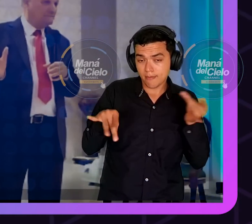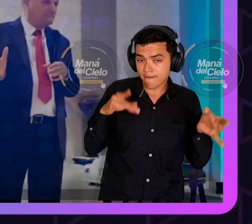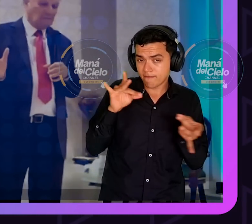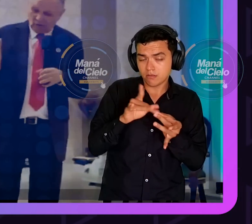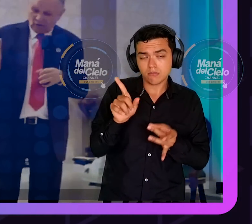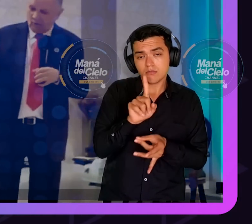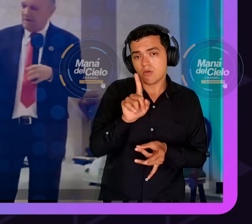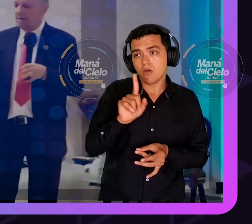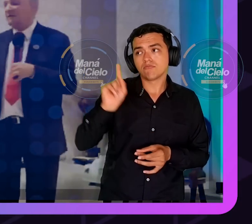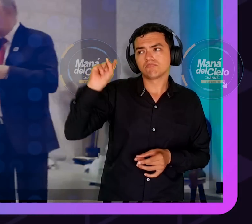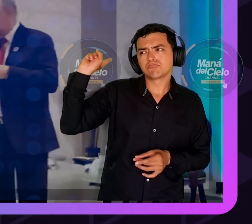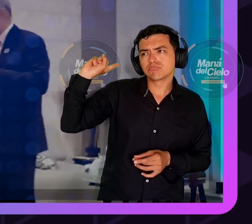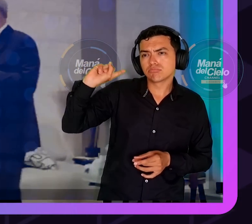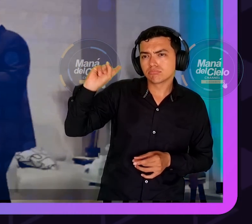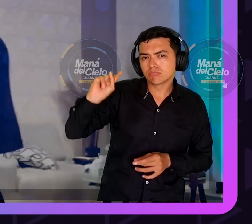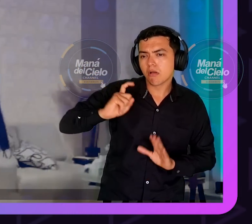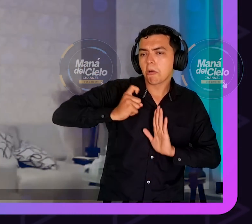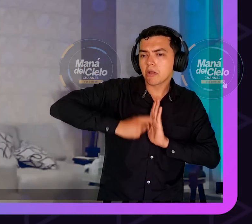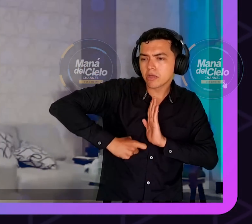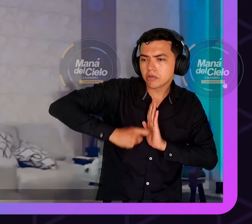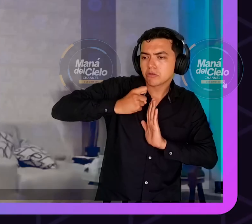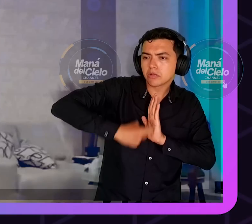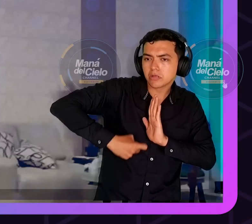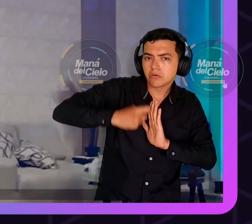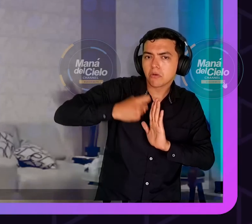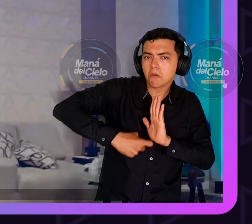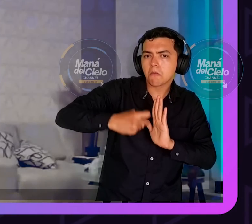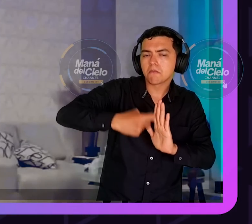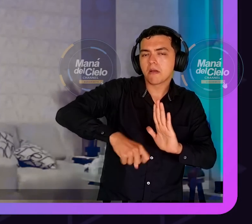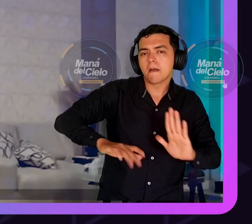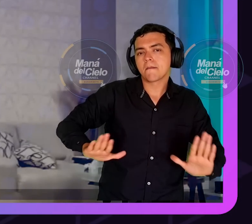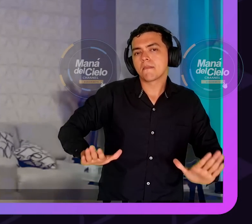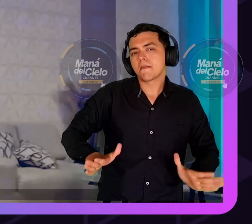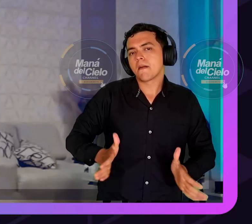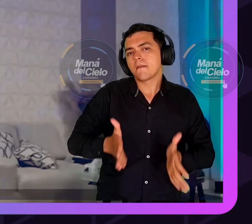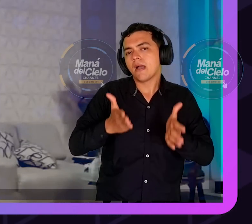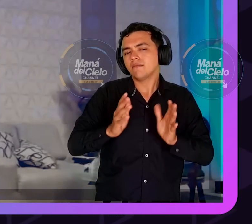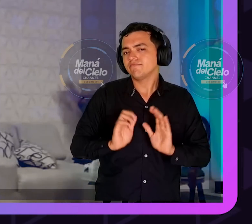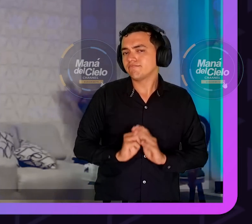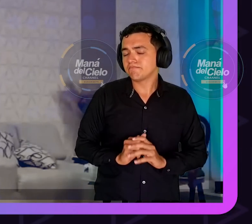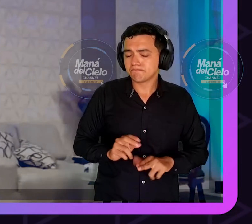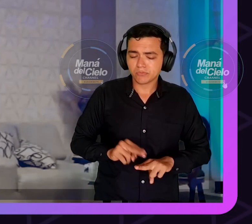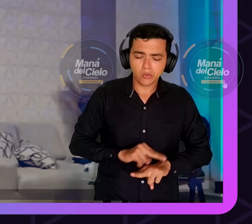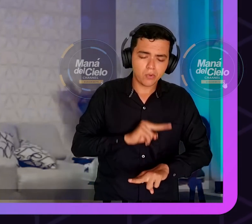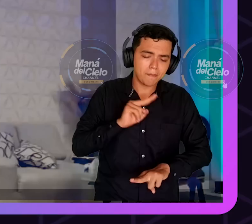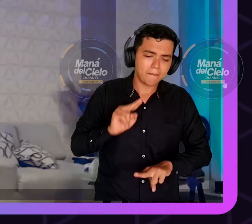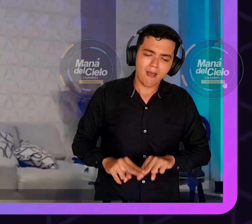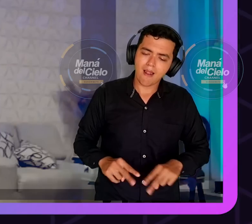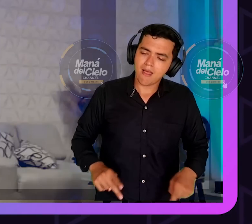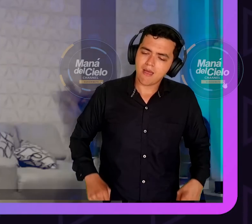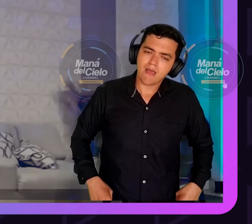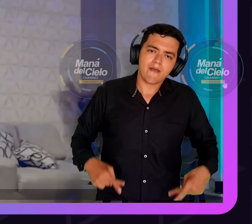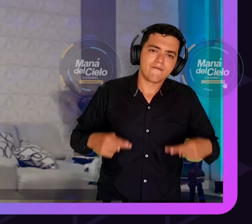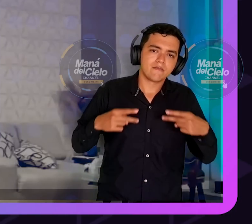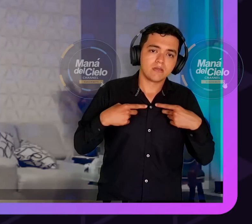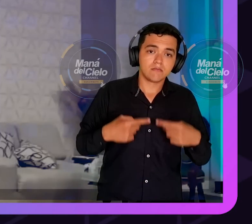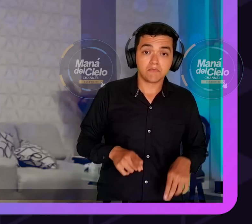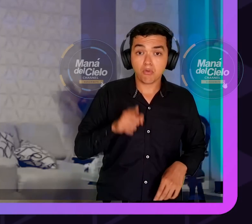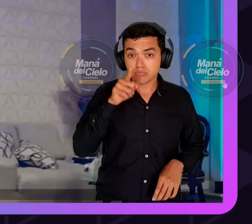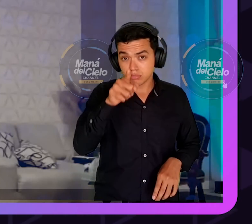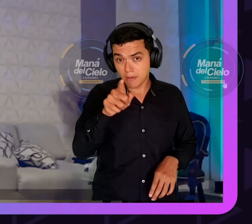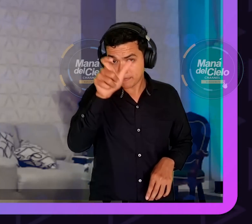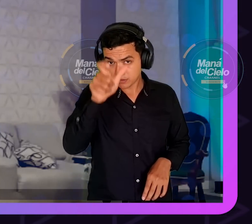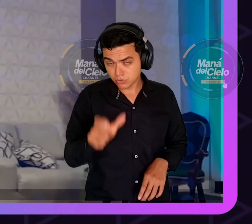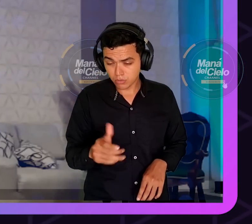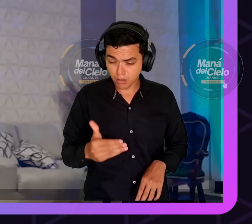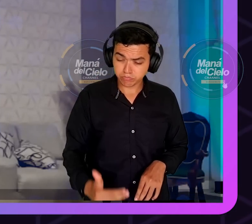Hay cosas buenas y hay cosas que habría que corregir. Y es importante que uno aprenda que la vida es así. Si usted